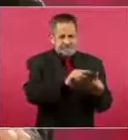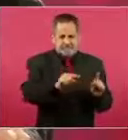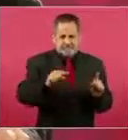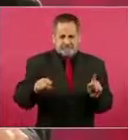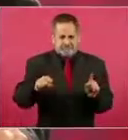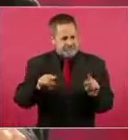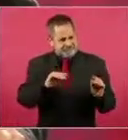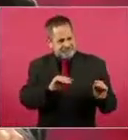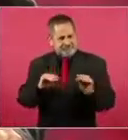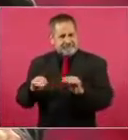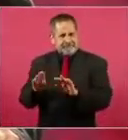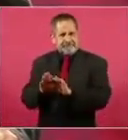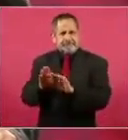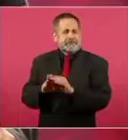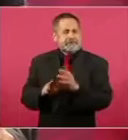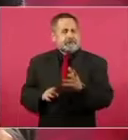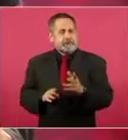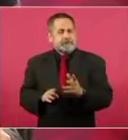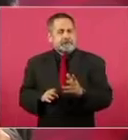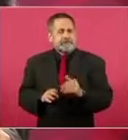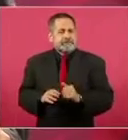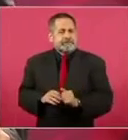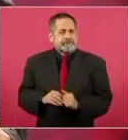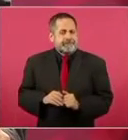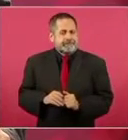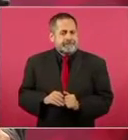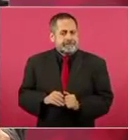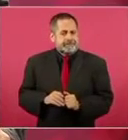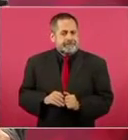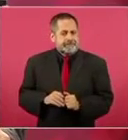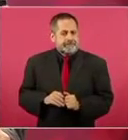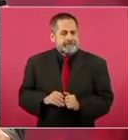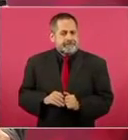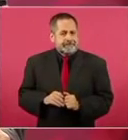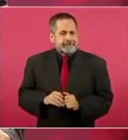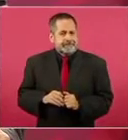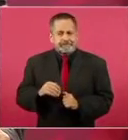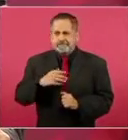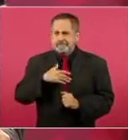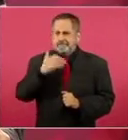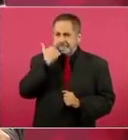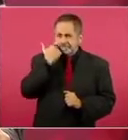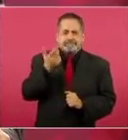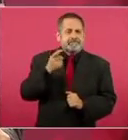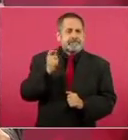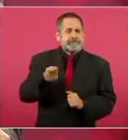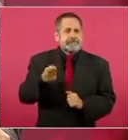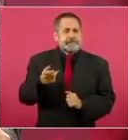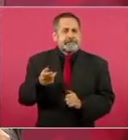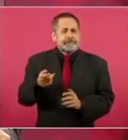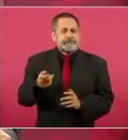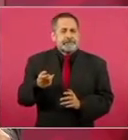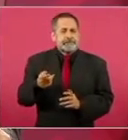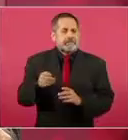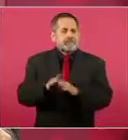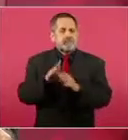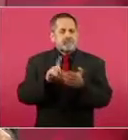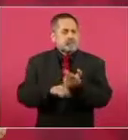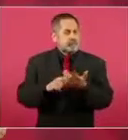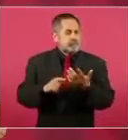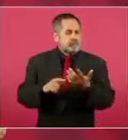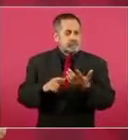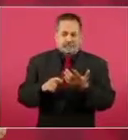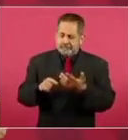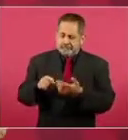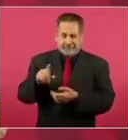fertilizantes, queremos tener una producción